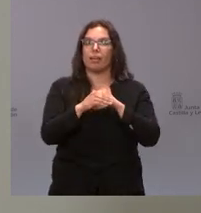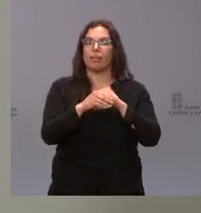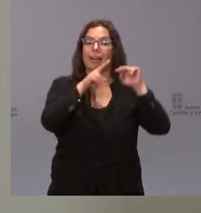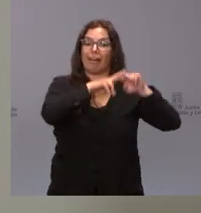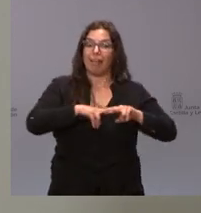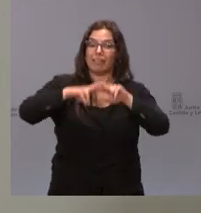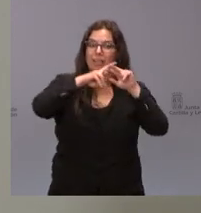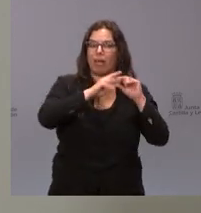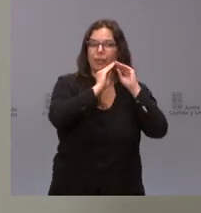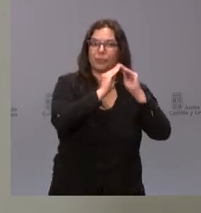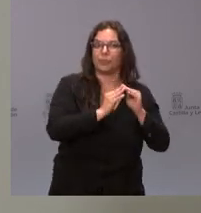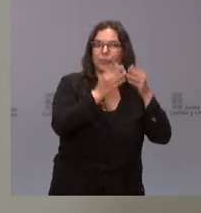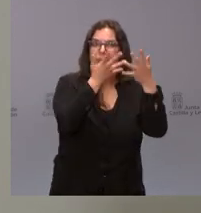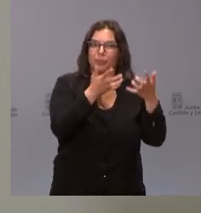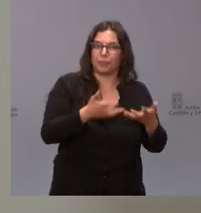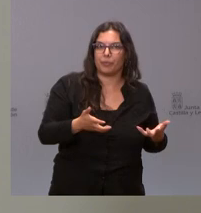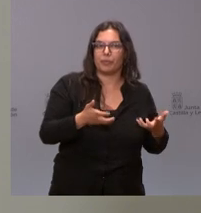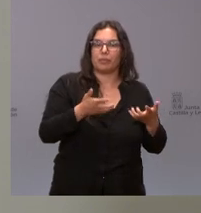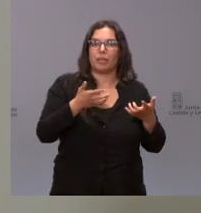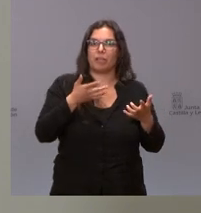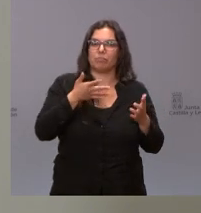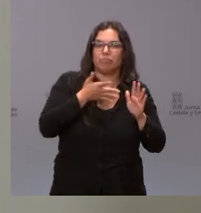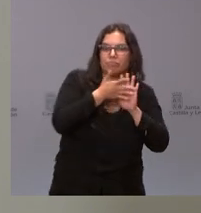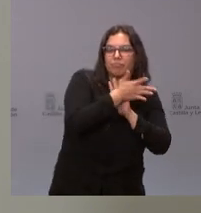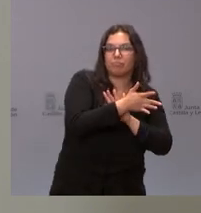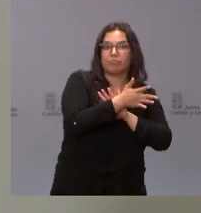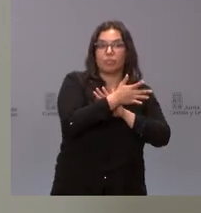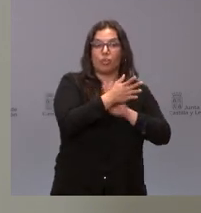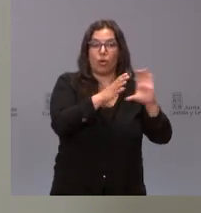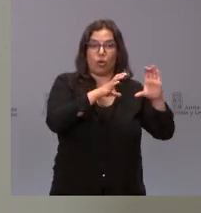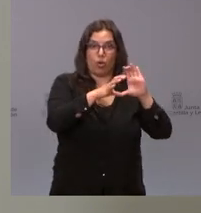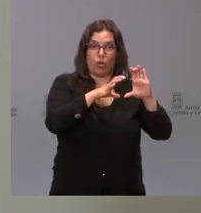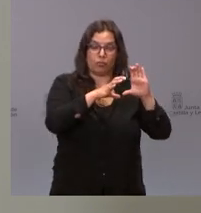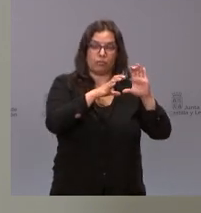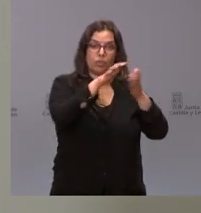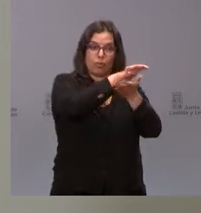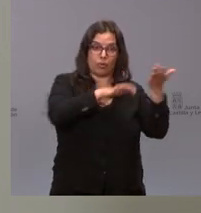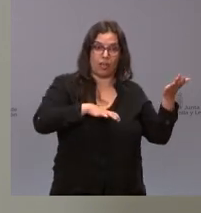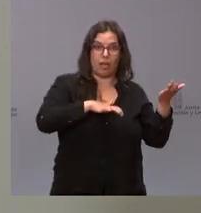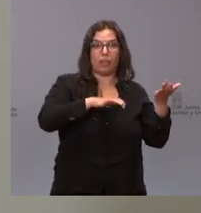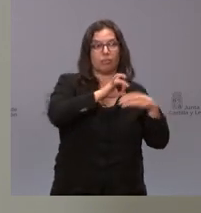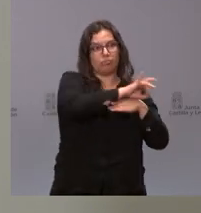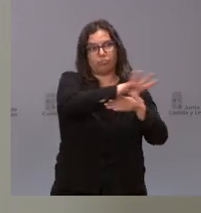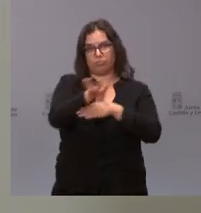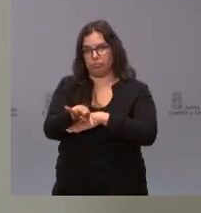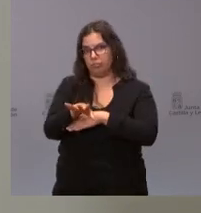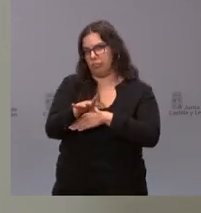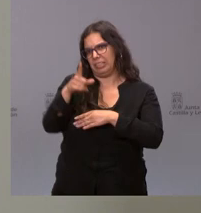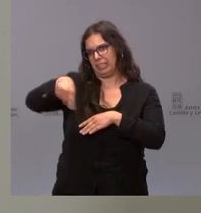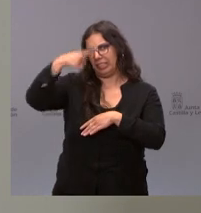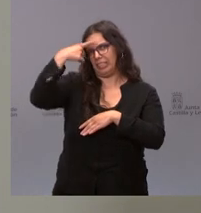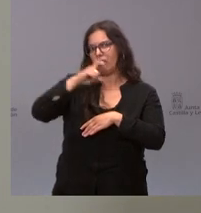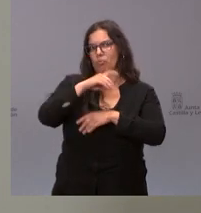revisar elaborar plantear definir un comunicado ese comunicado se remite por el cauce que ustedes conocen a todos los medios de comunicación